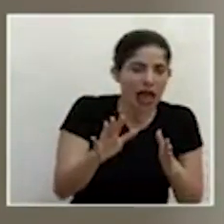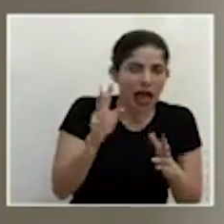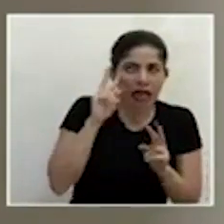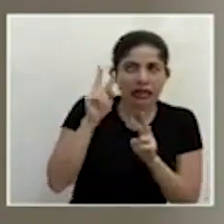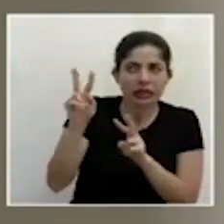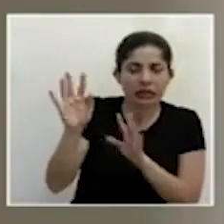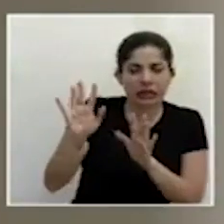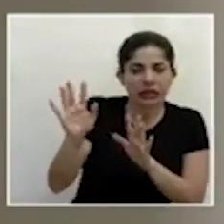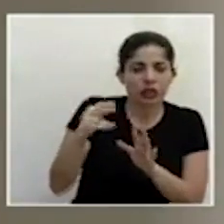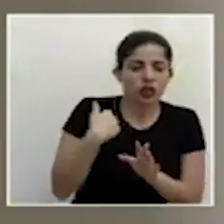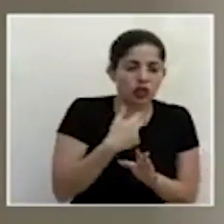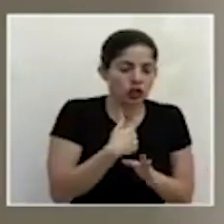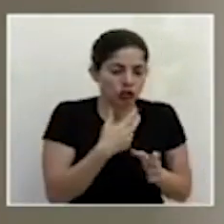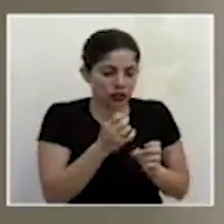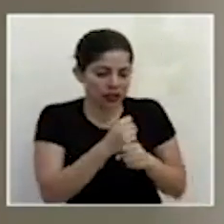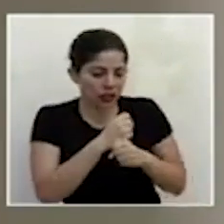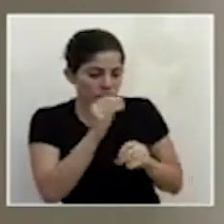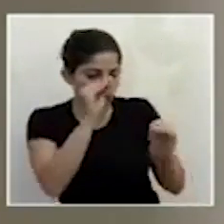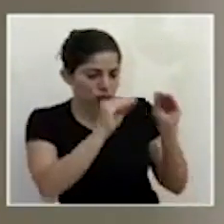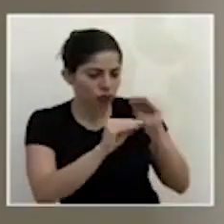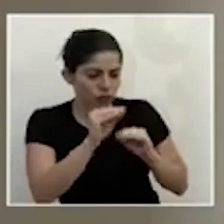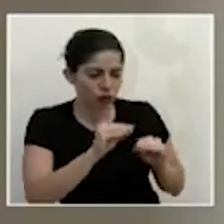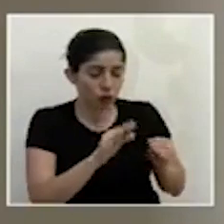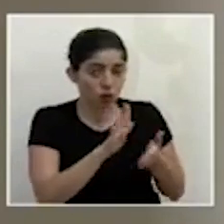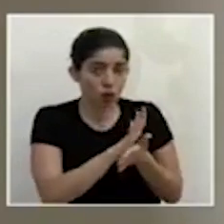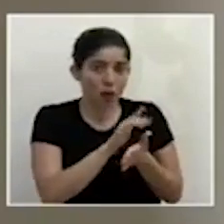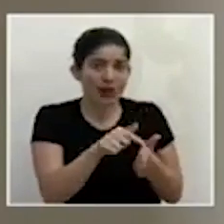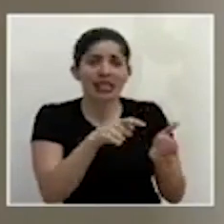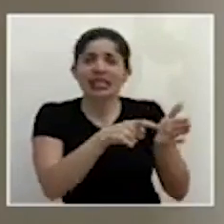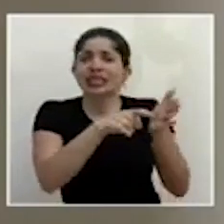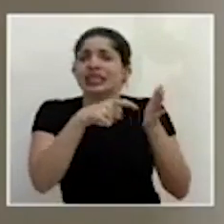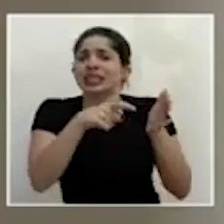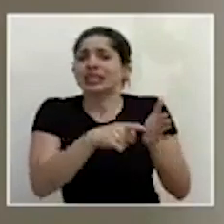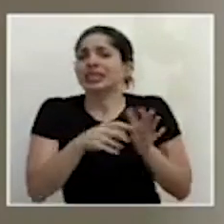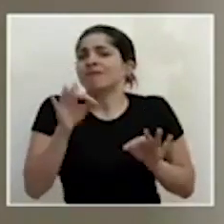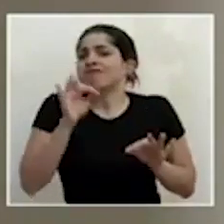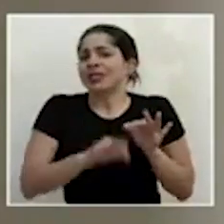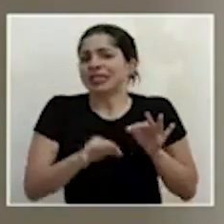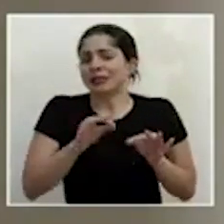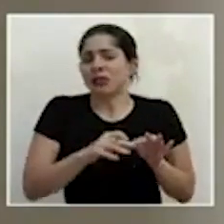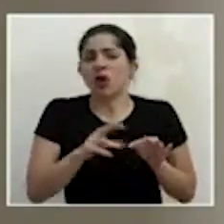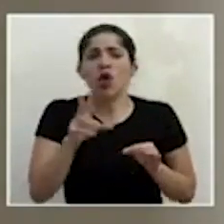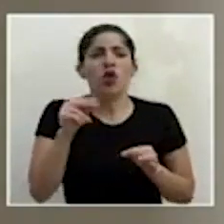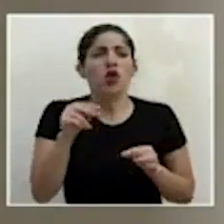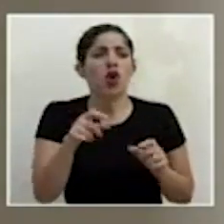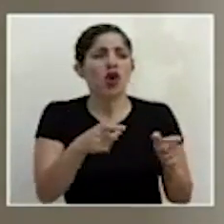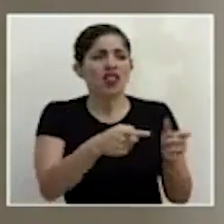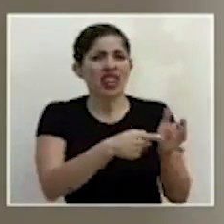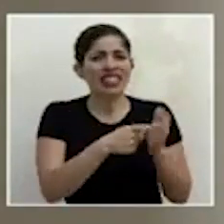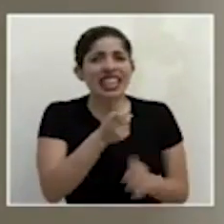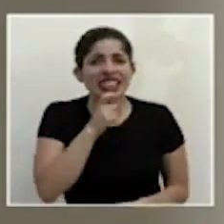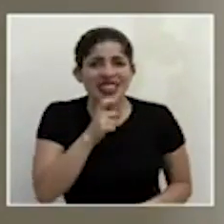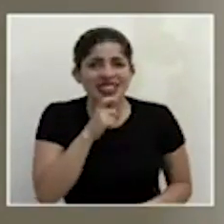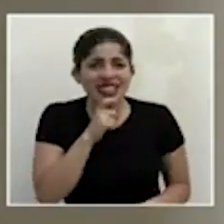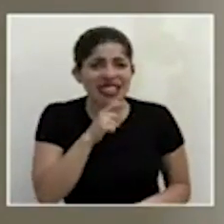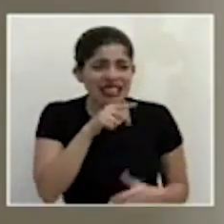perspectiva nosotros celebramos un documento que realmente son requisitos muy sencillos no son requisitos que sean muy difíciles de cumplir sino es un documento que